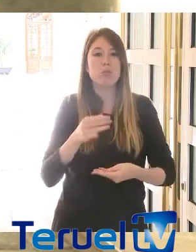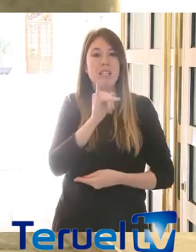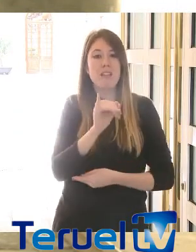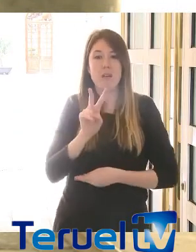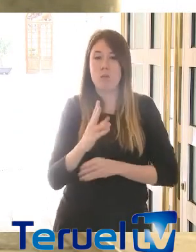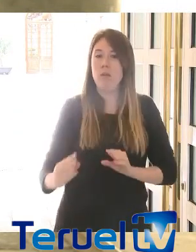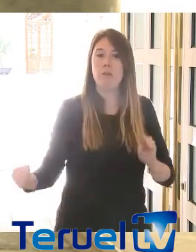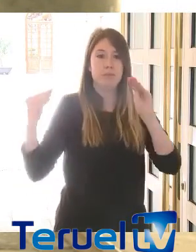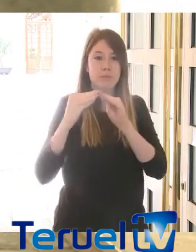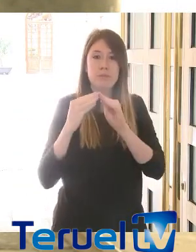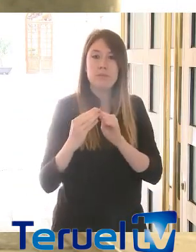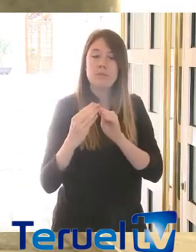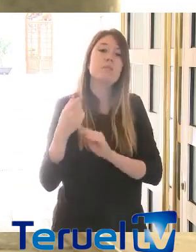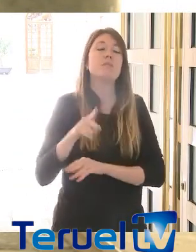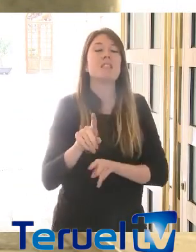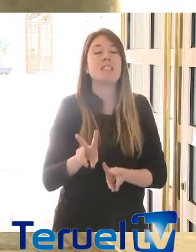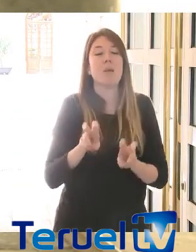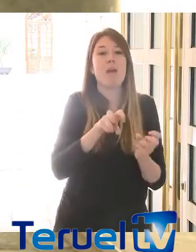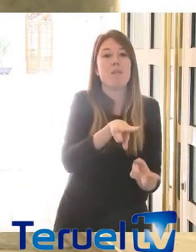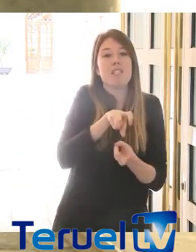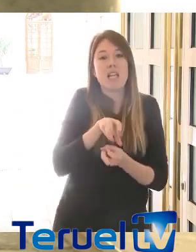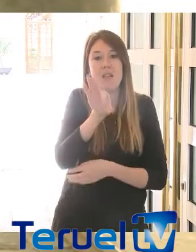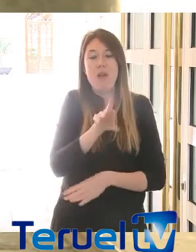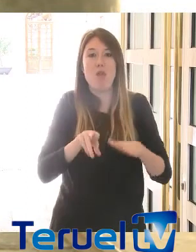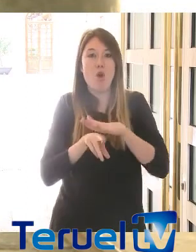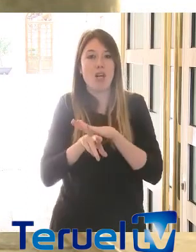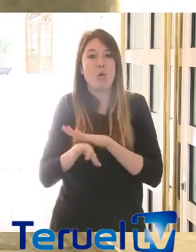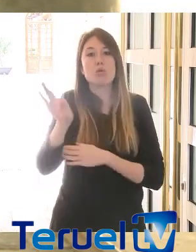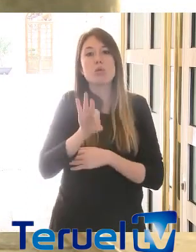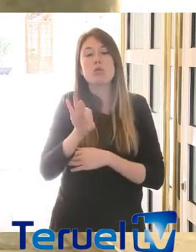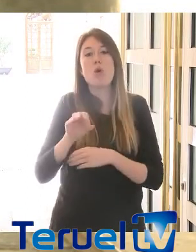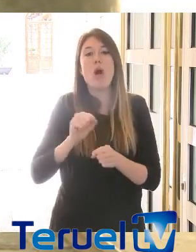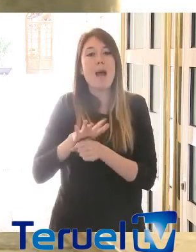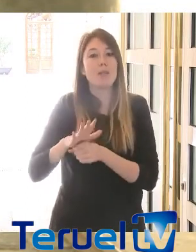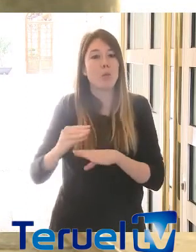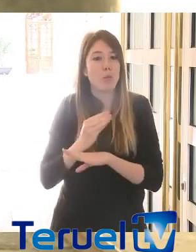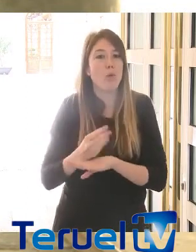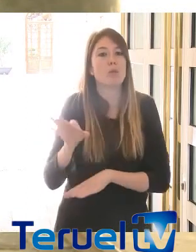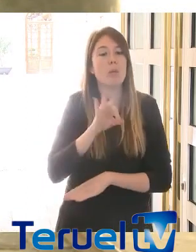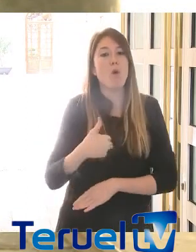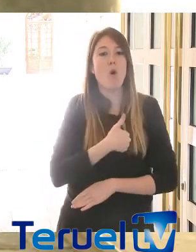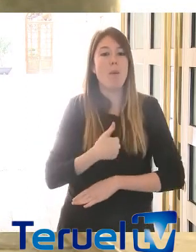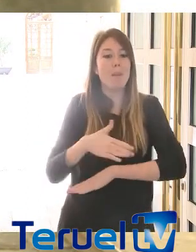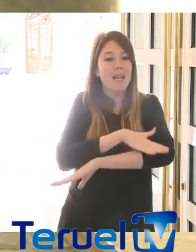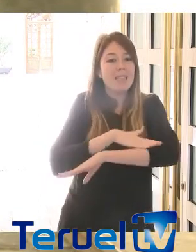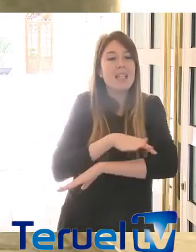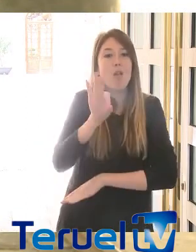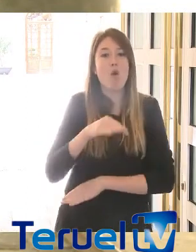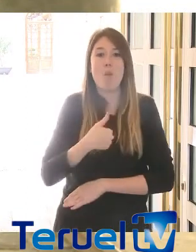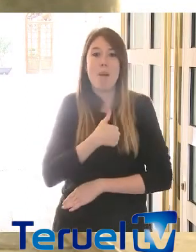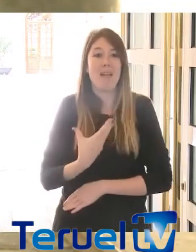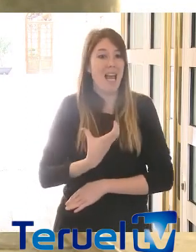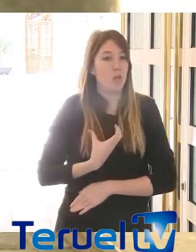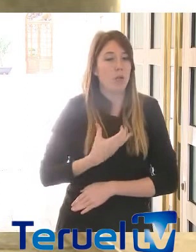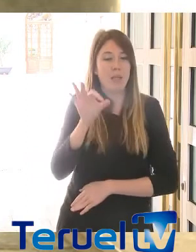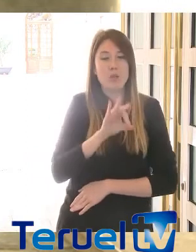en asuntos como la fiscalidad como los recursos o como la actividad productiva o el papel del Estado el papel de los ayuntamientos el papel de